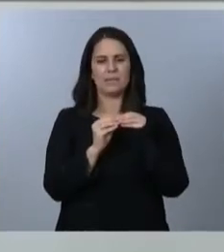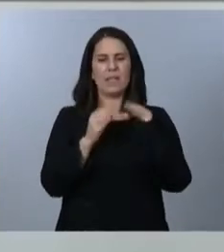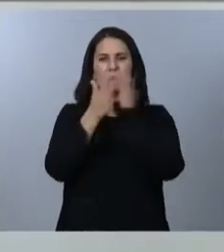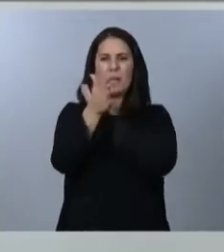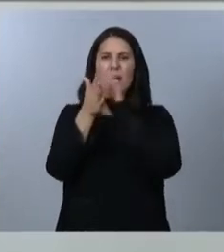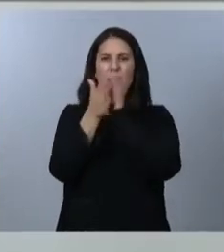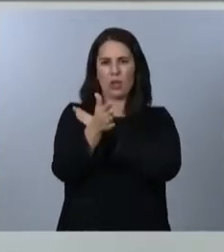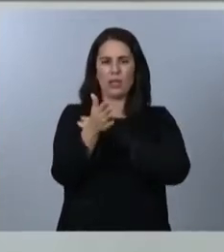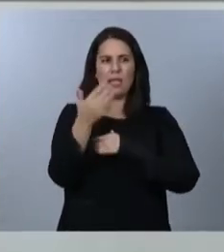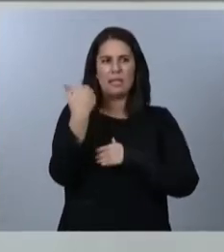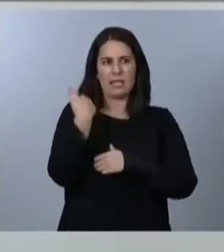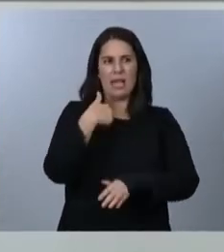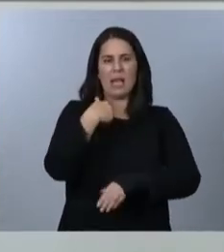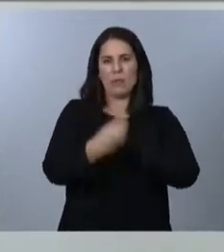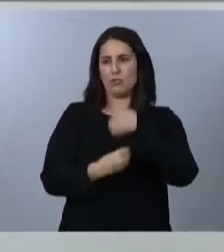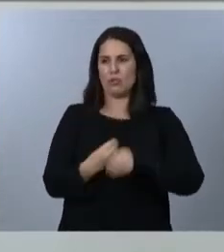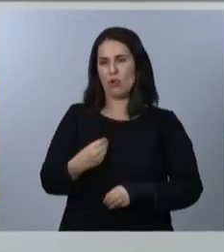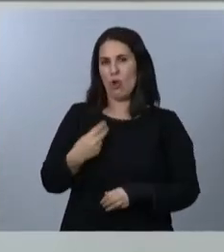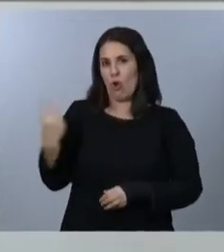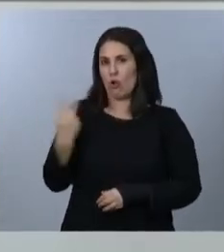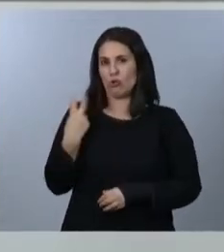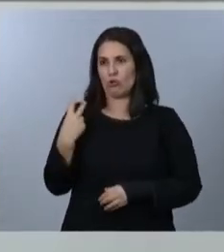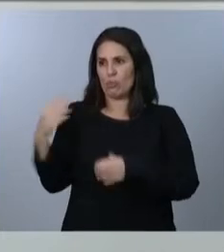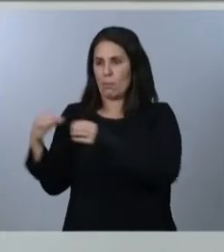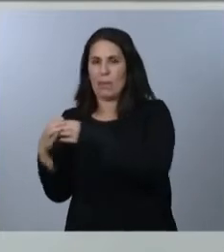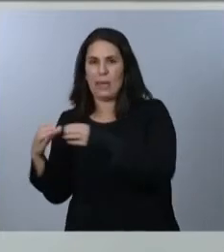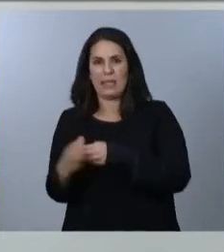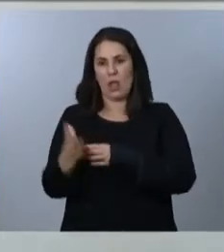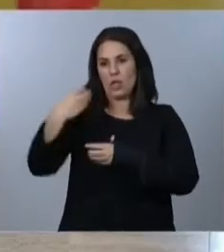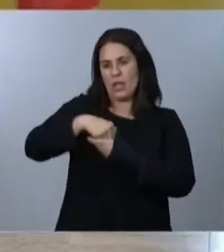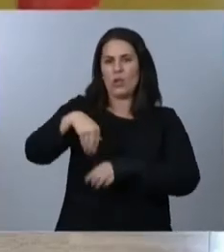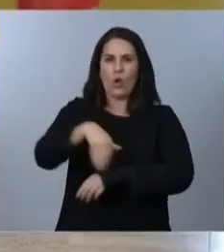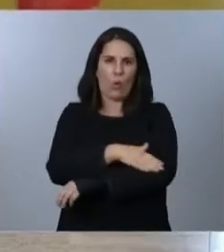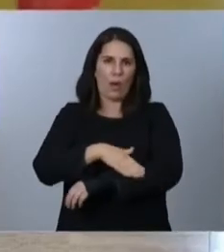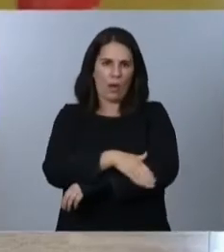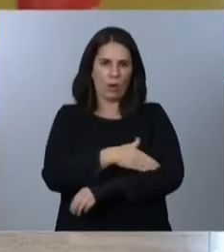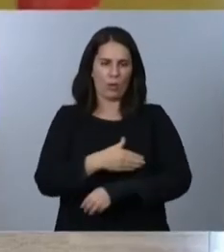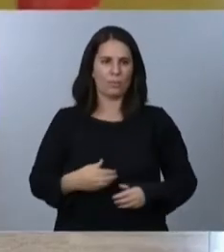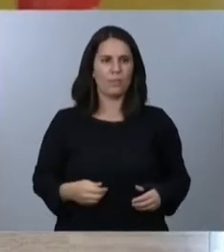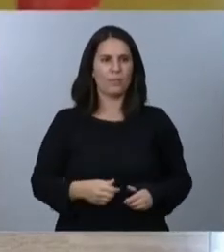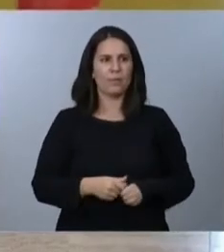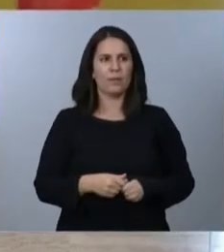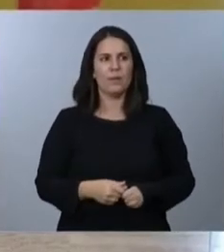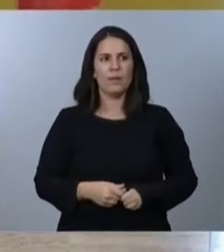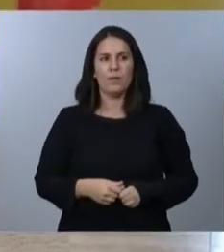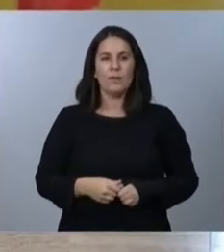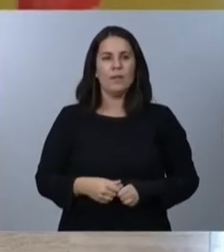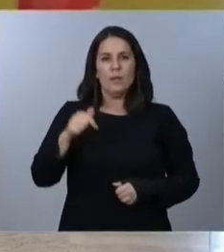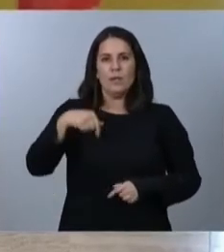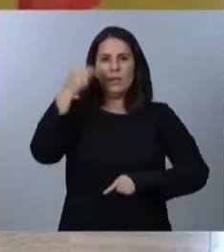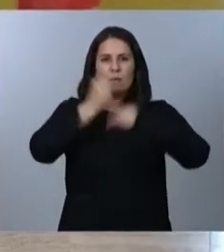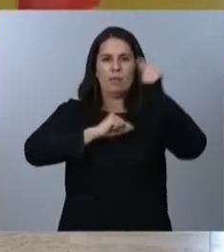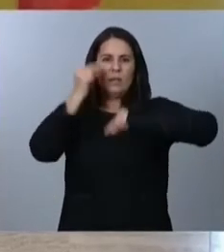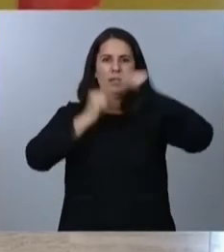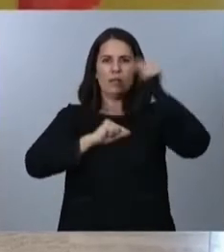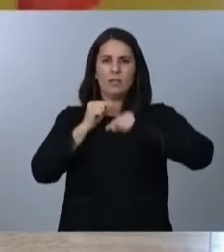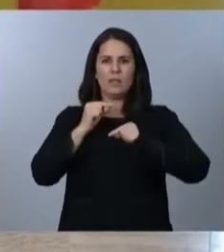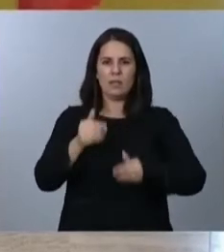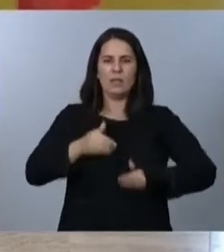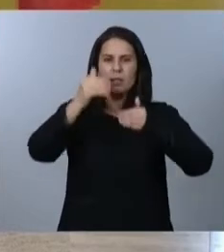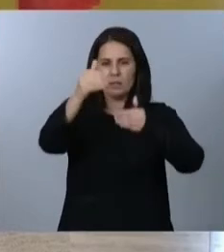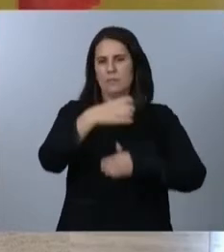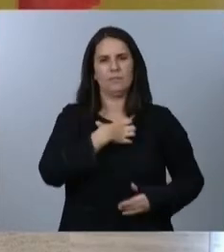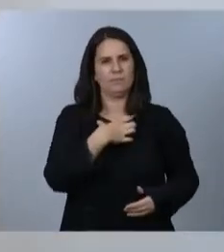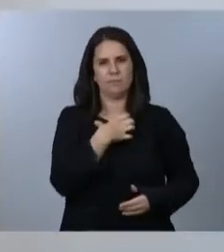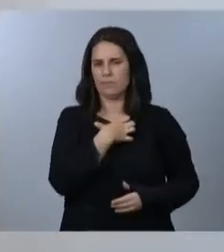los dos partidos que formamos el Gobierno de coalición de este país. Estos son unos presupuestos inaplazables, son unos